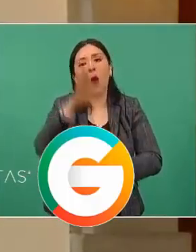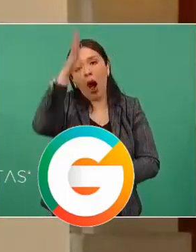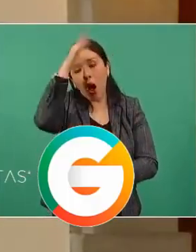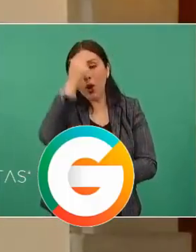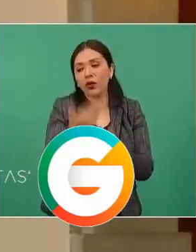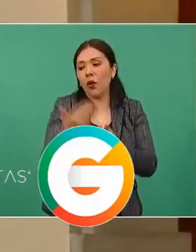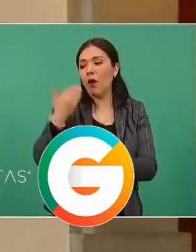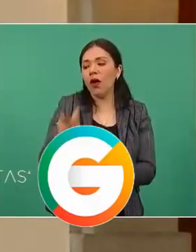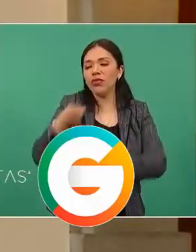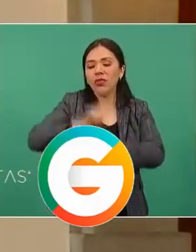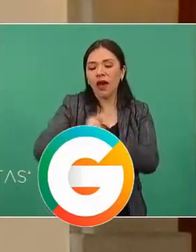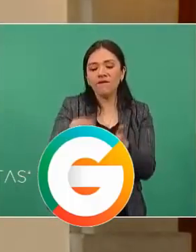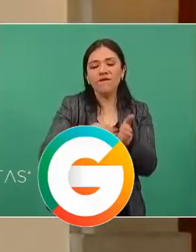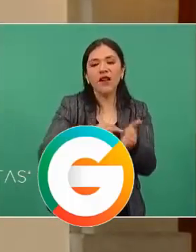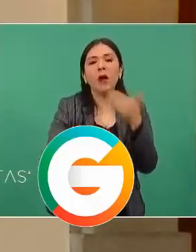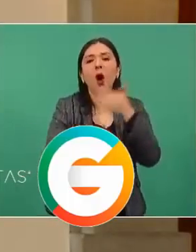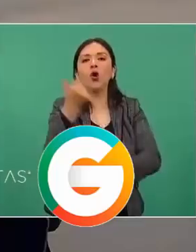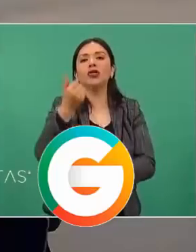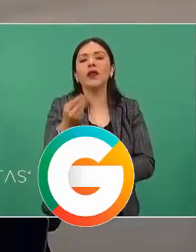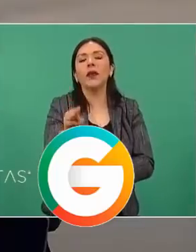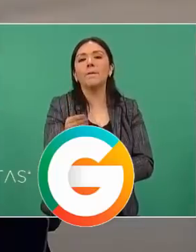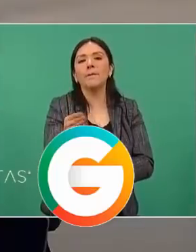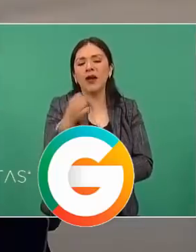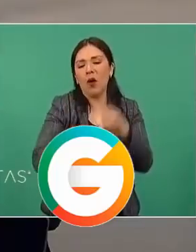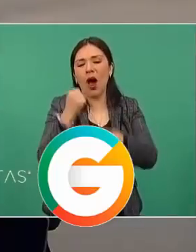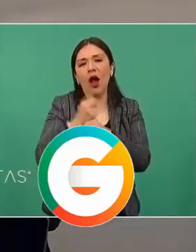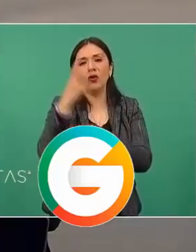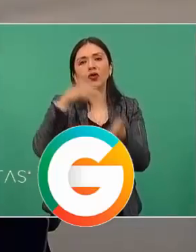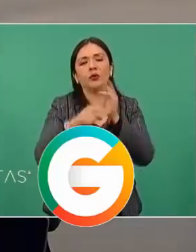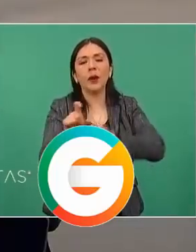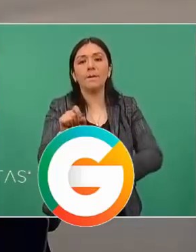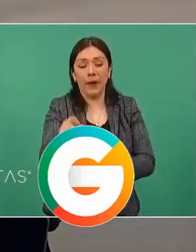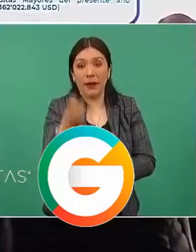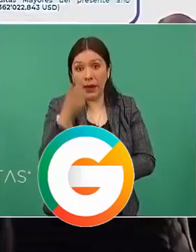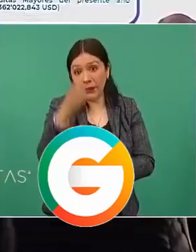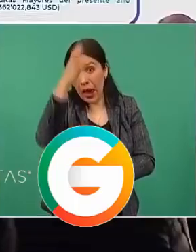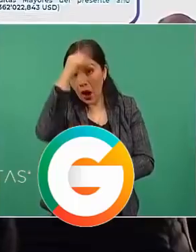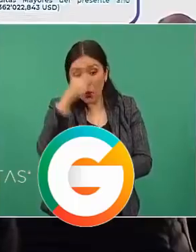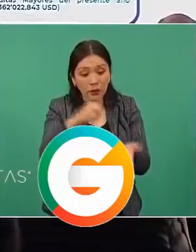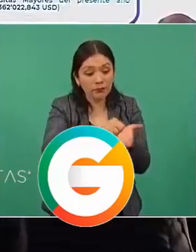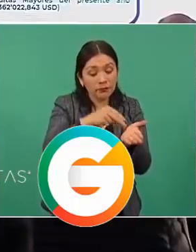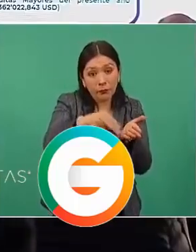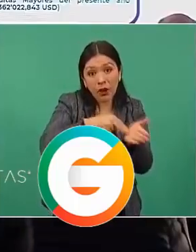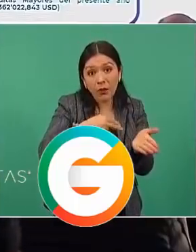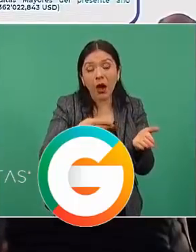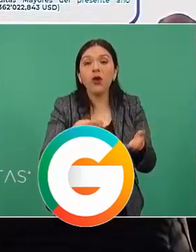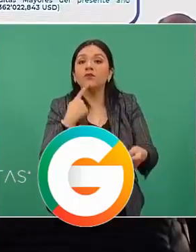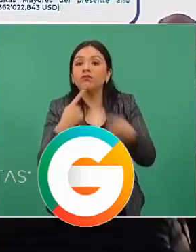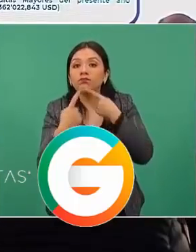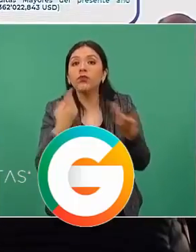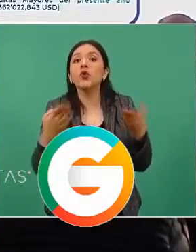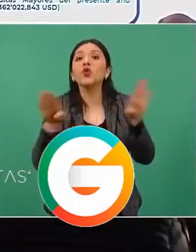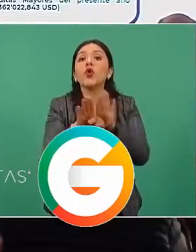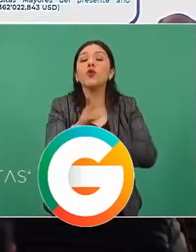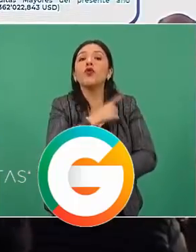del 11 de mayo del 2020, donde nos establecen cómo hacer las cosas de conformidad a lo que se está